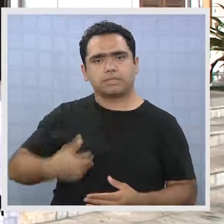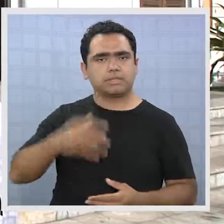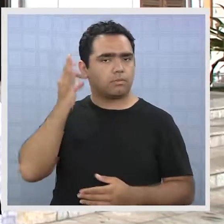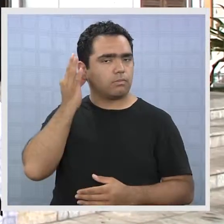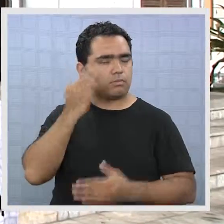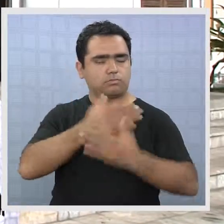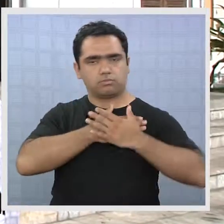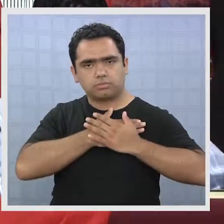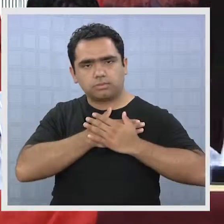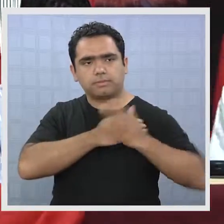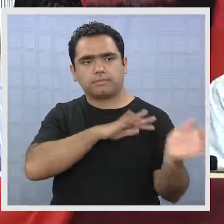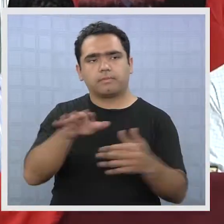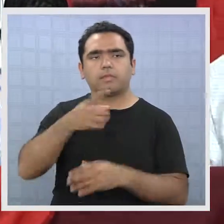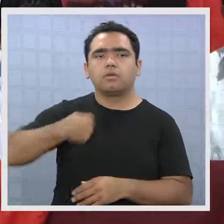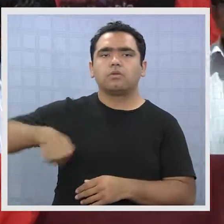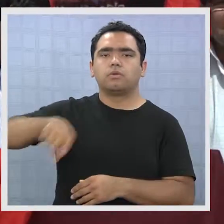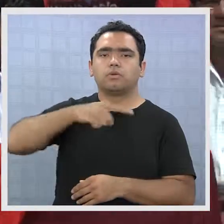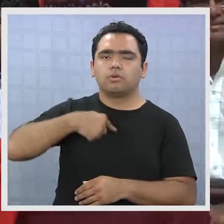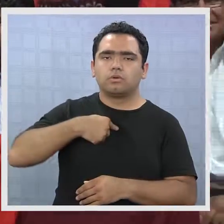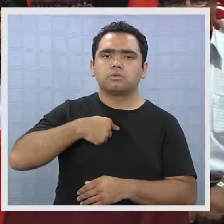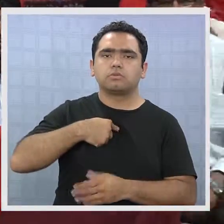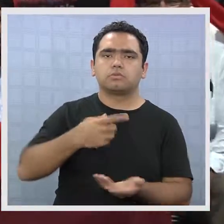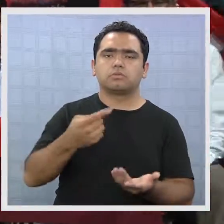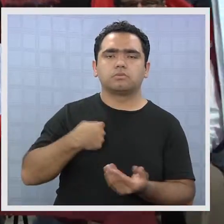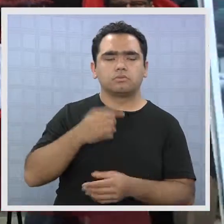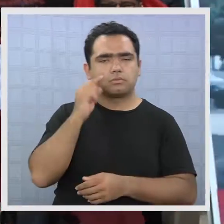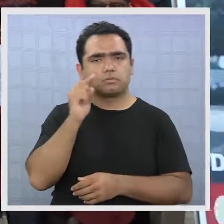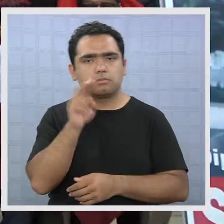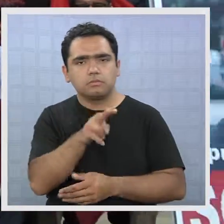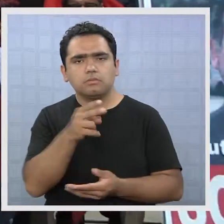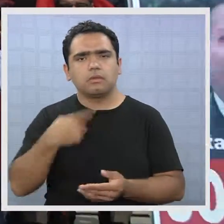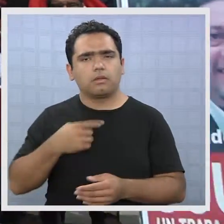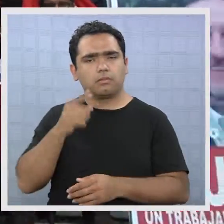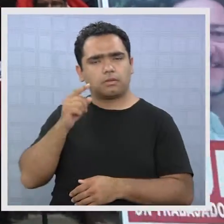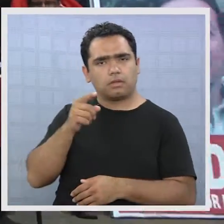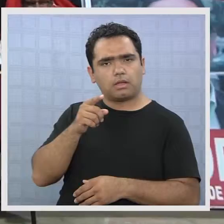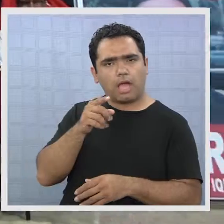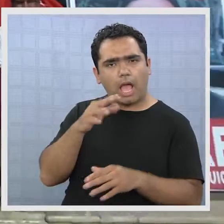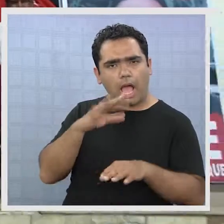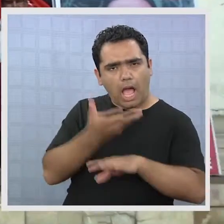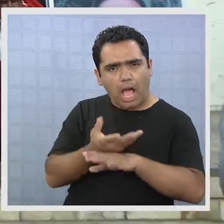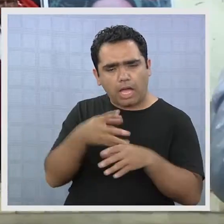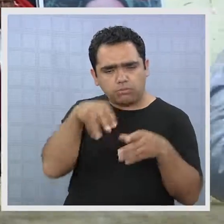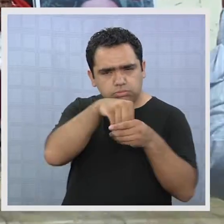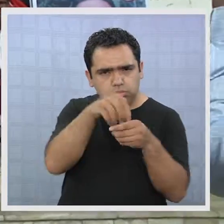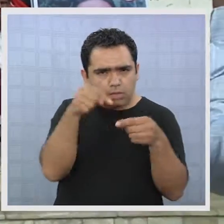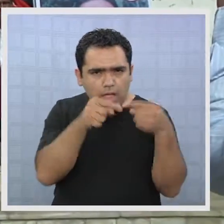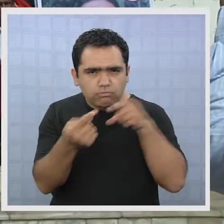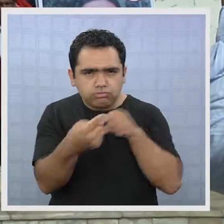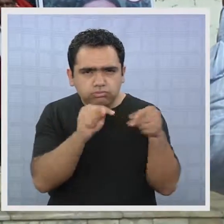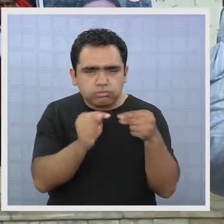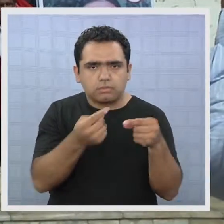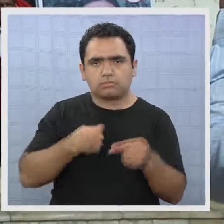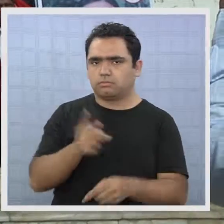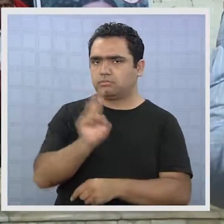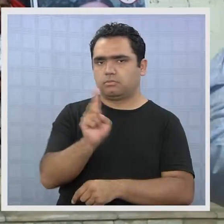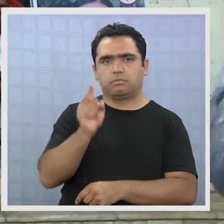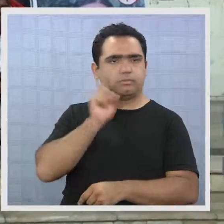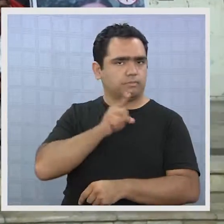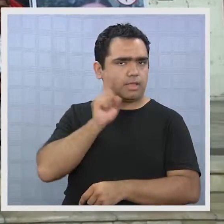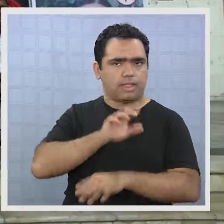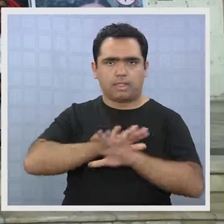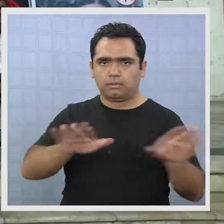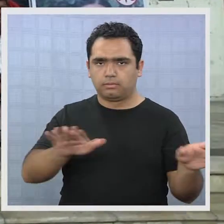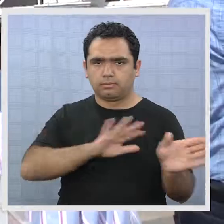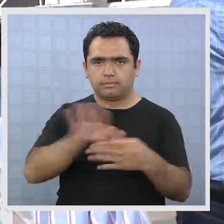Así que estamos muy confiados. Los personeros PS desmintieron que haya problemas respecto de la jefatura del comando de Michel Bachelet a